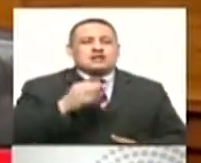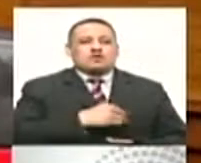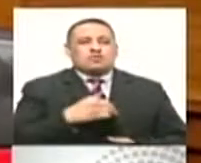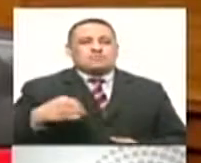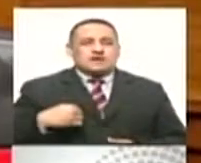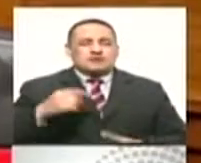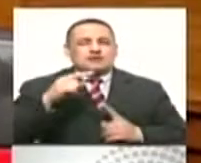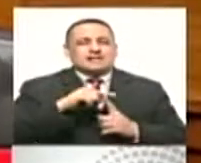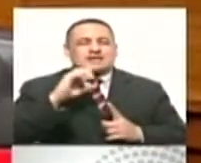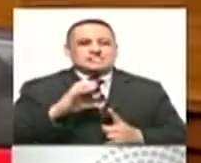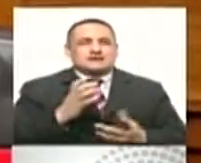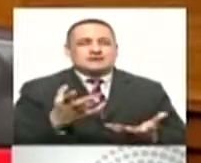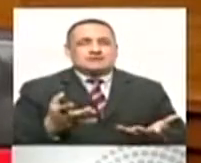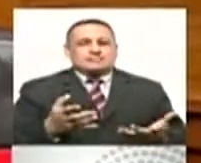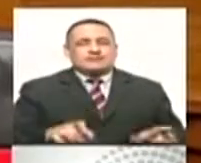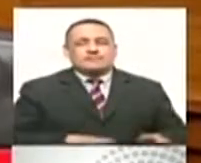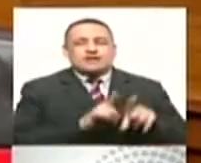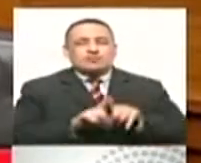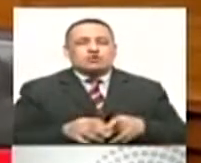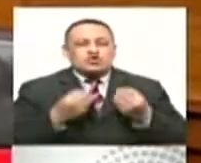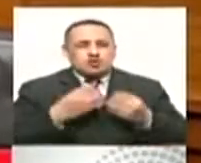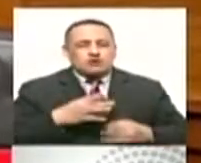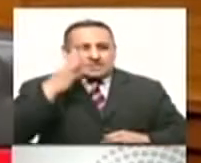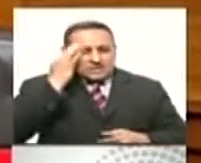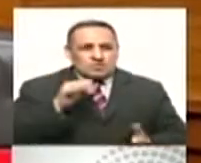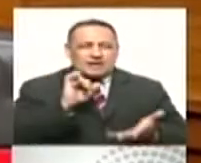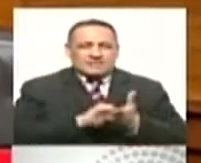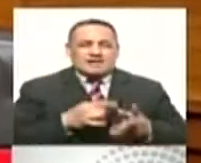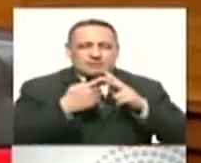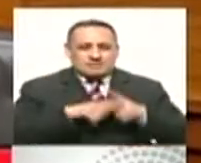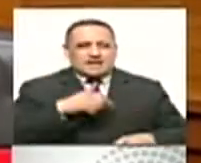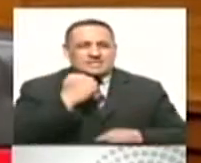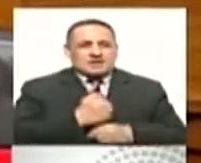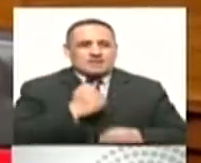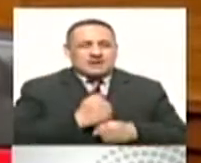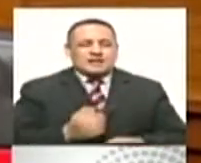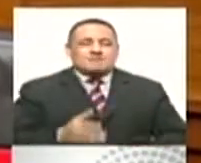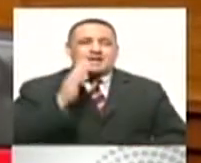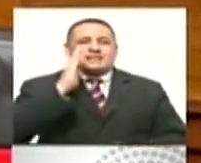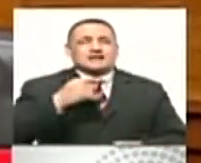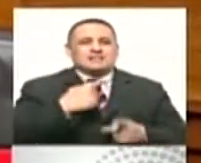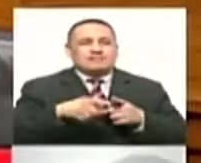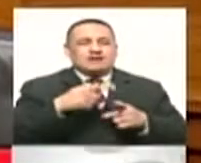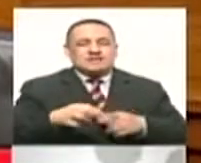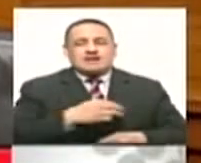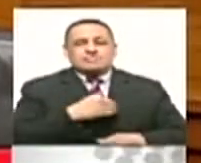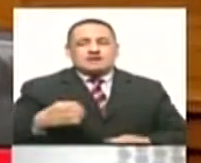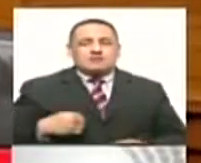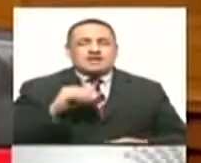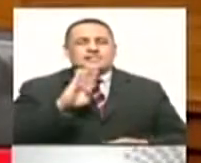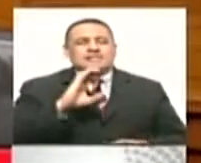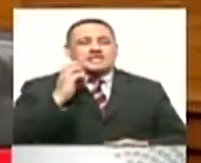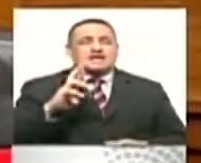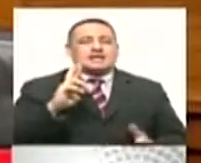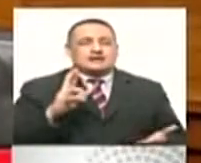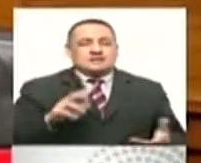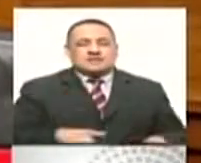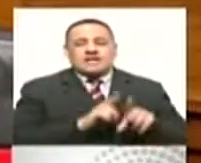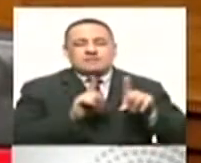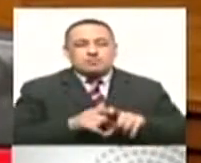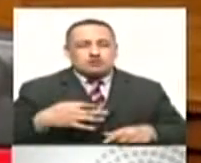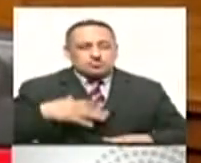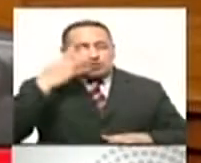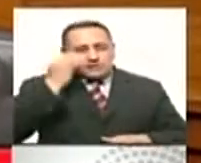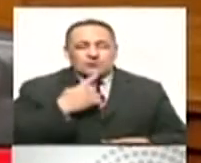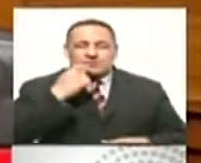definitivamente no son las únicas razones. Hay otras razones, como tú dices, por ejemplo, Tacna tiene el 90% de su población